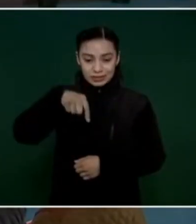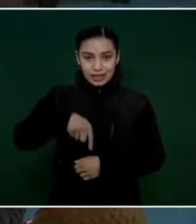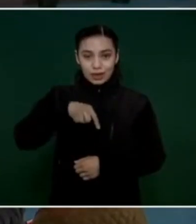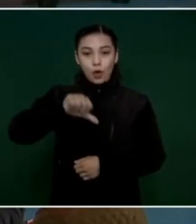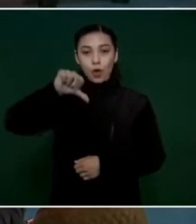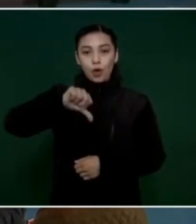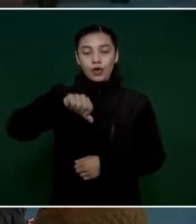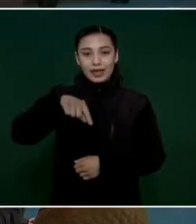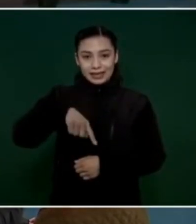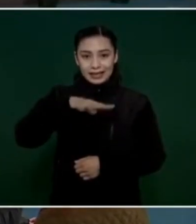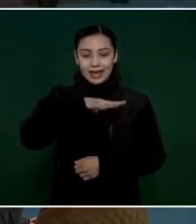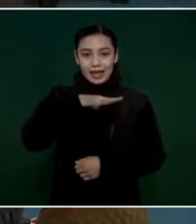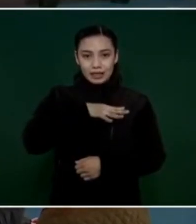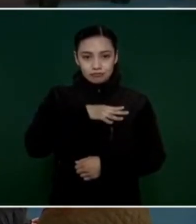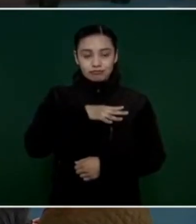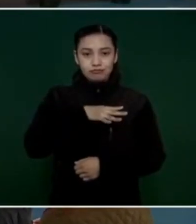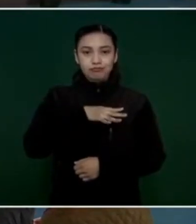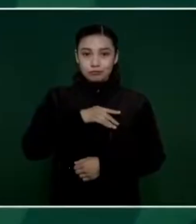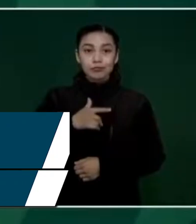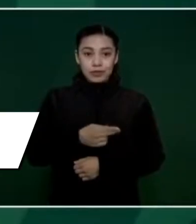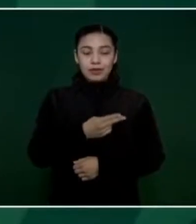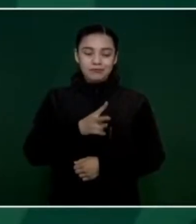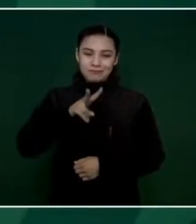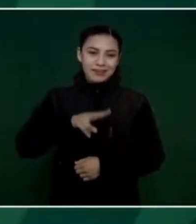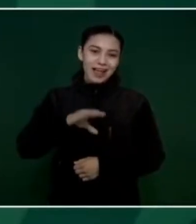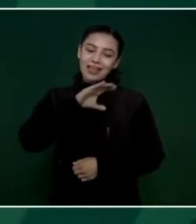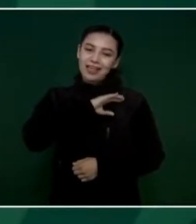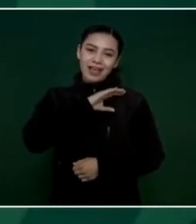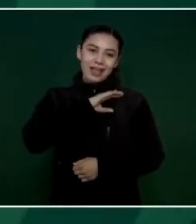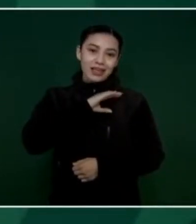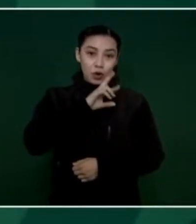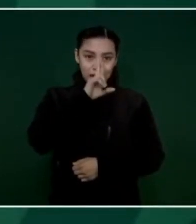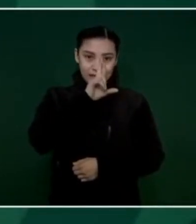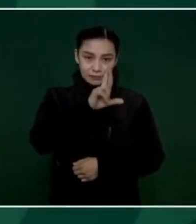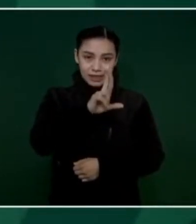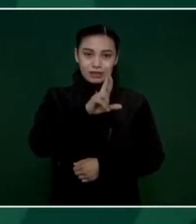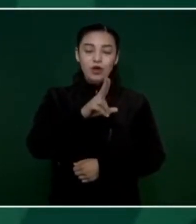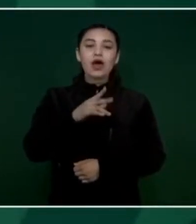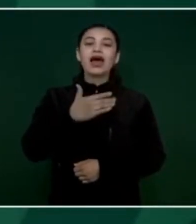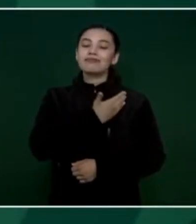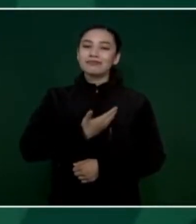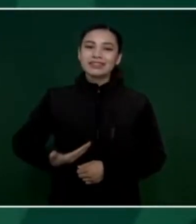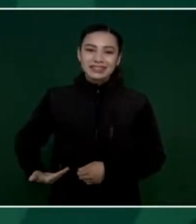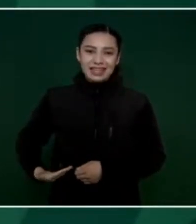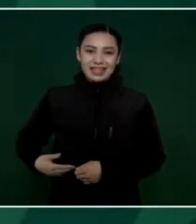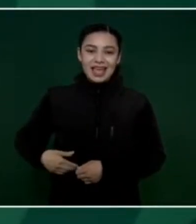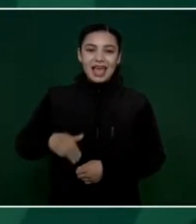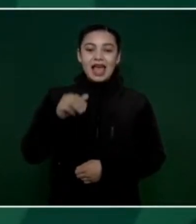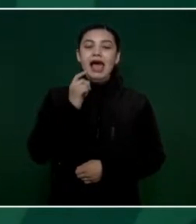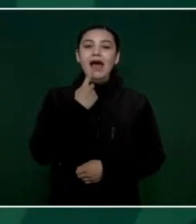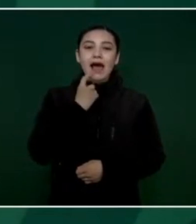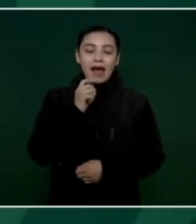Recibimos, obviamente, con el afecto y el respeto de siempre a nuestro queridísimo presidente Andrés Manuel López